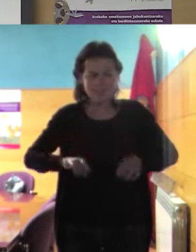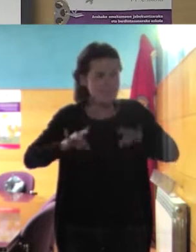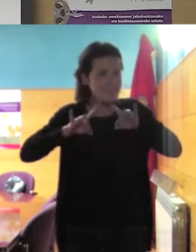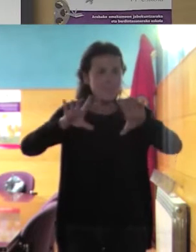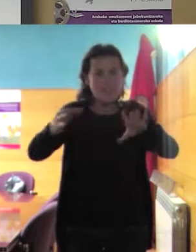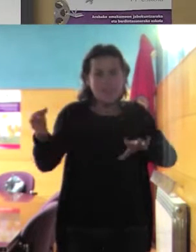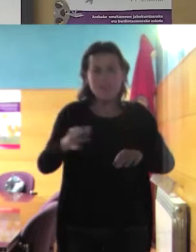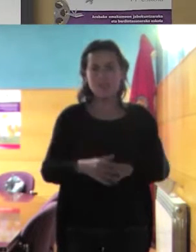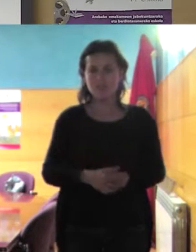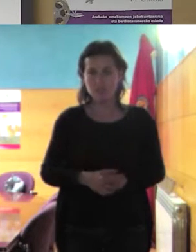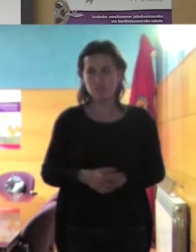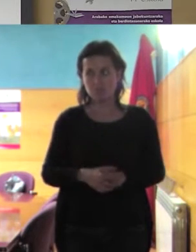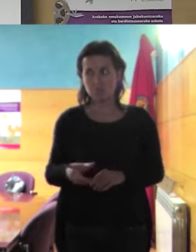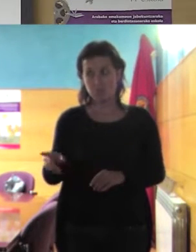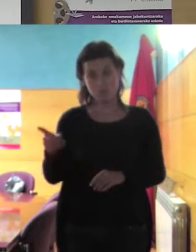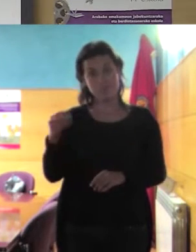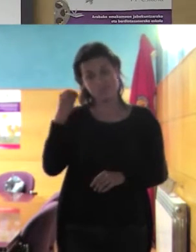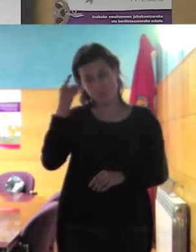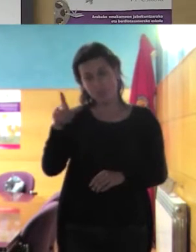va a tener un trabajo